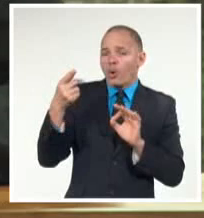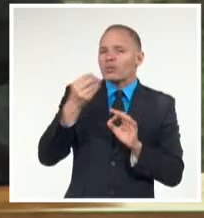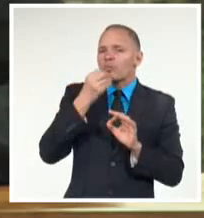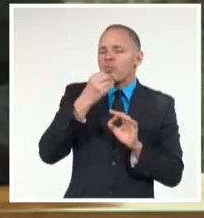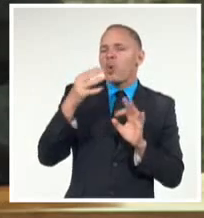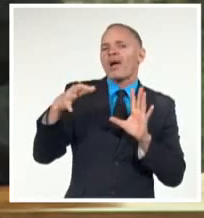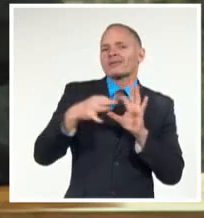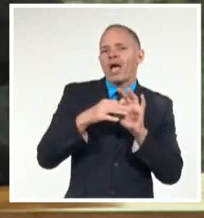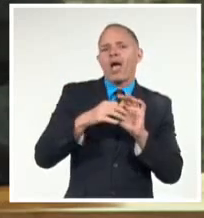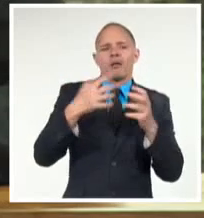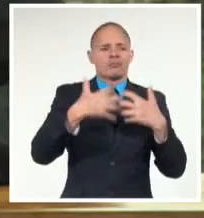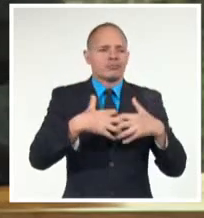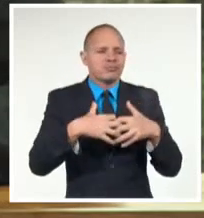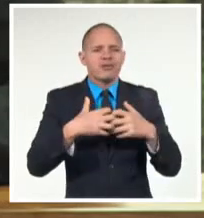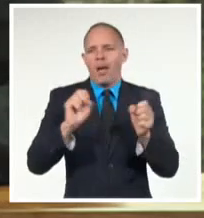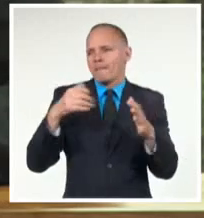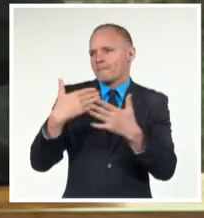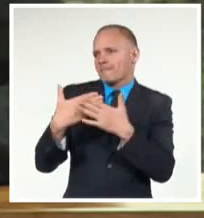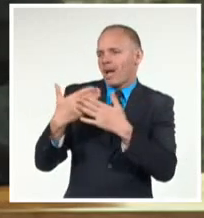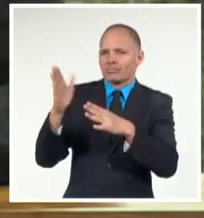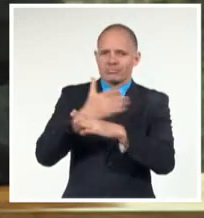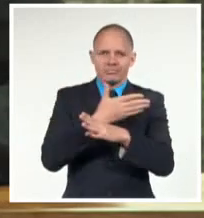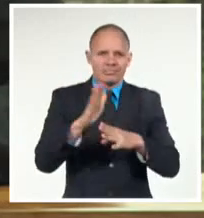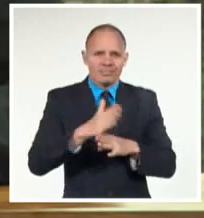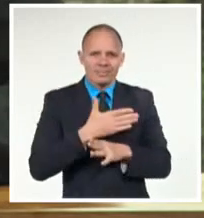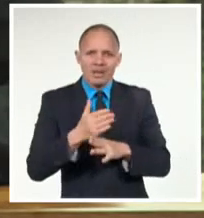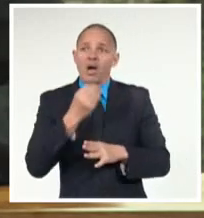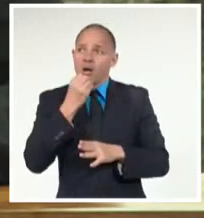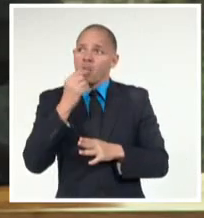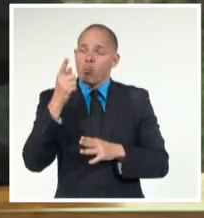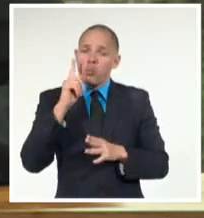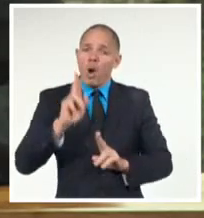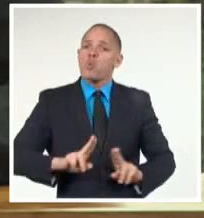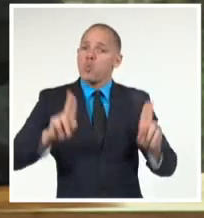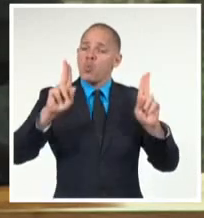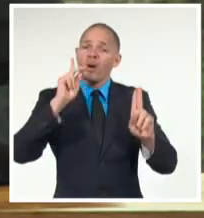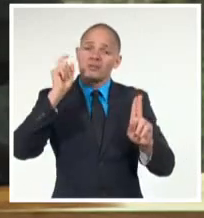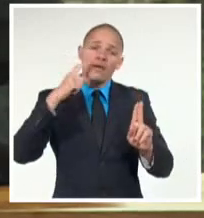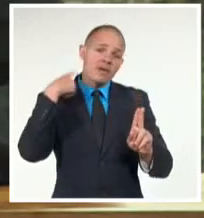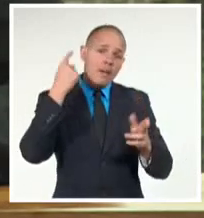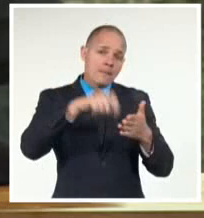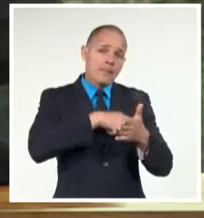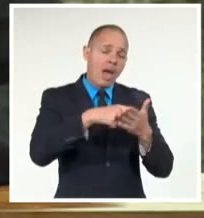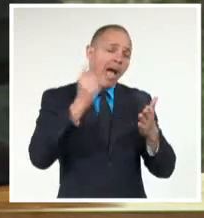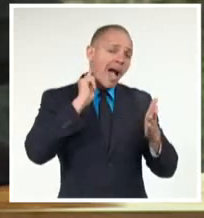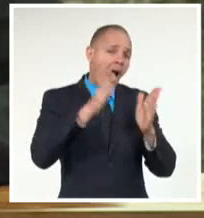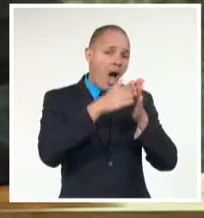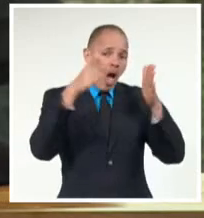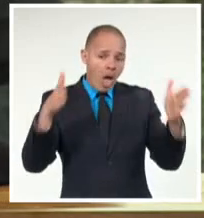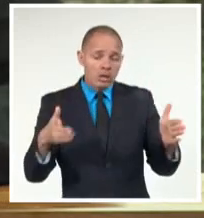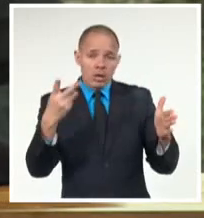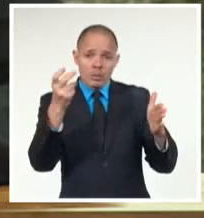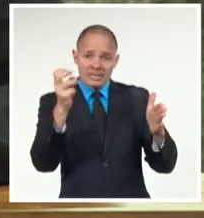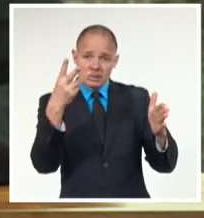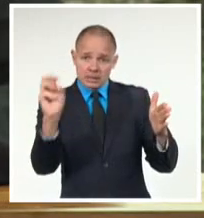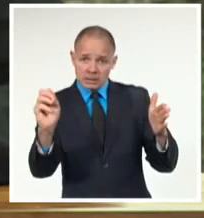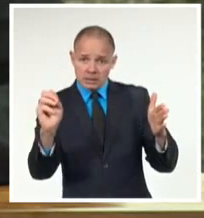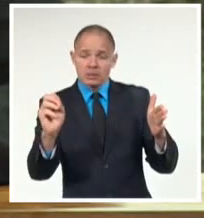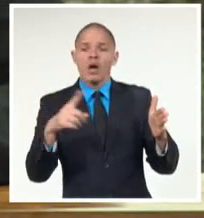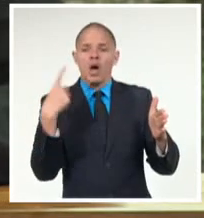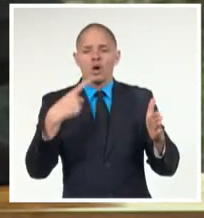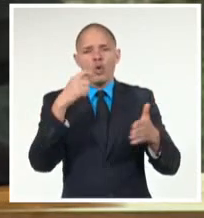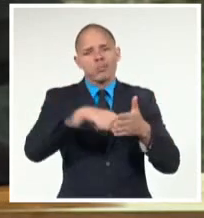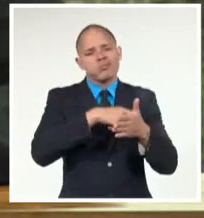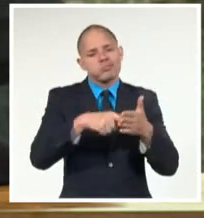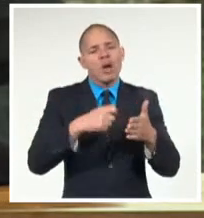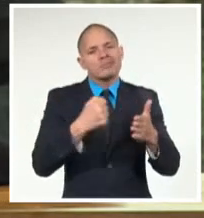mediano y largo plazo, en línea con el Plan de Desarrollo Económico y Social hasta el 2030 y la Estrategia Económica y Social para el Impulso